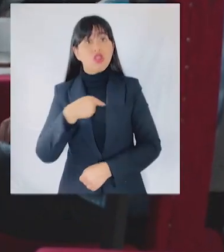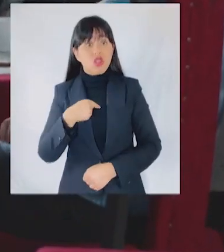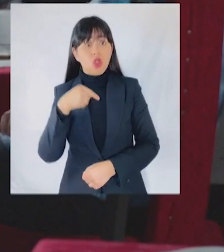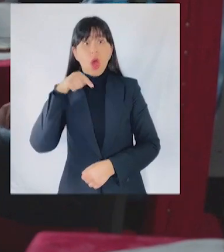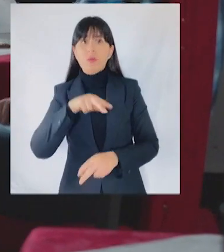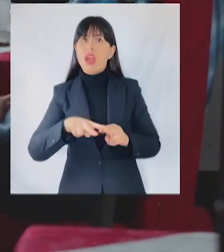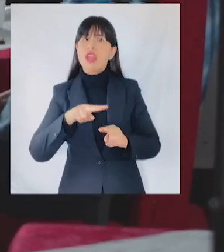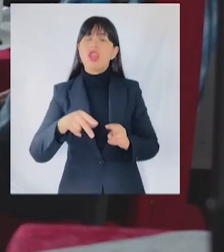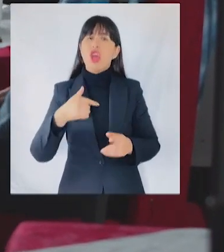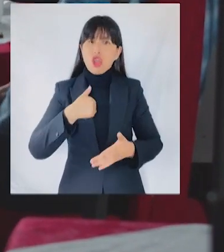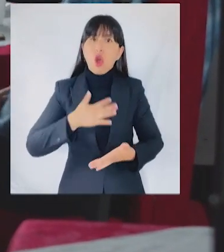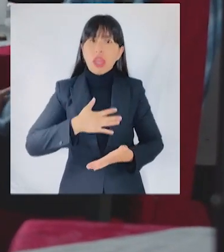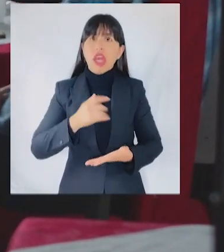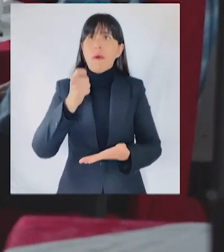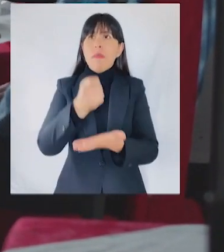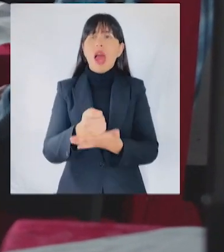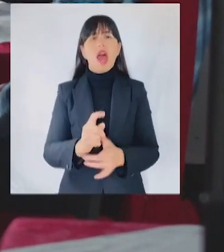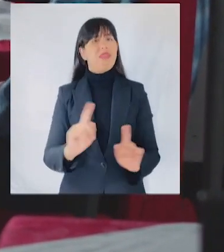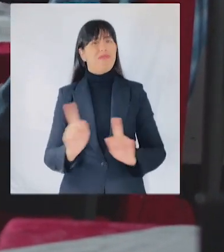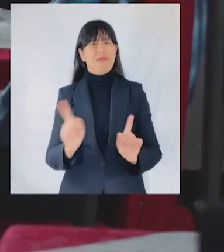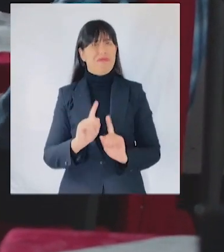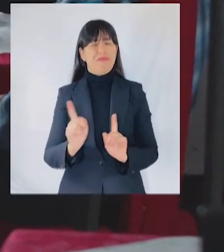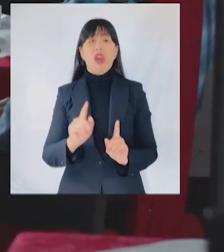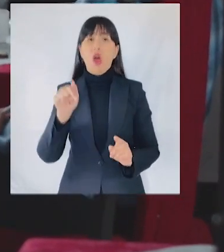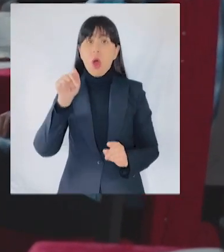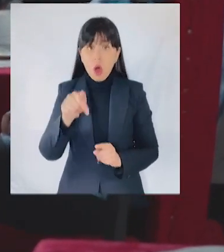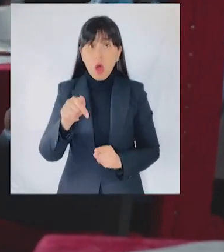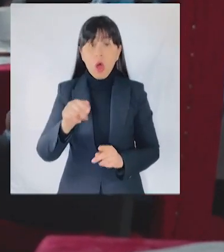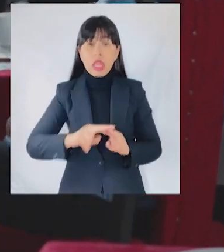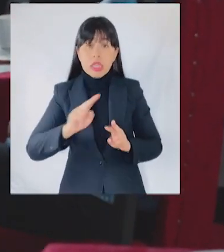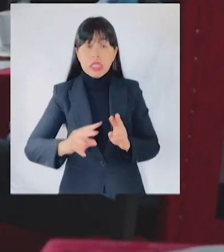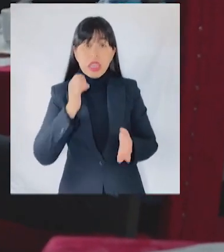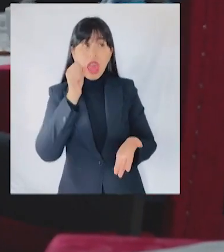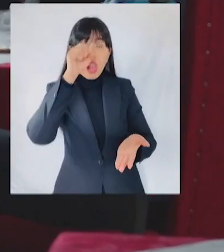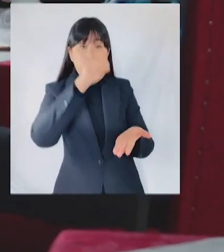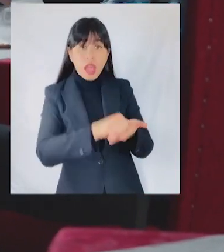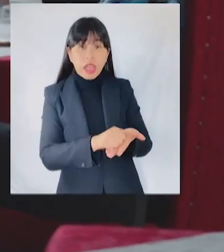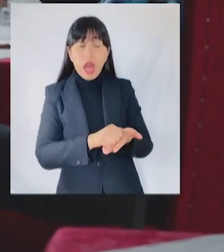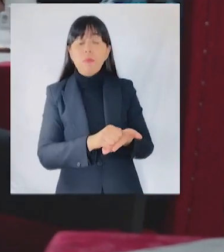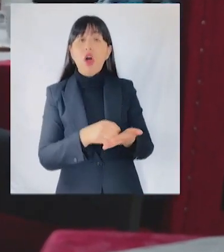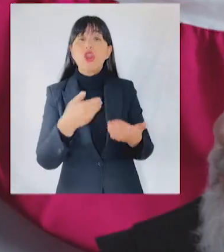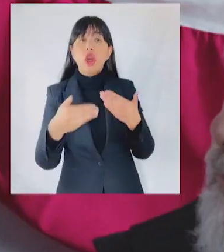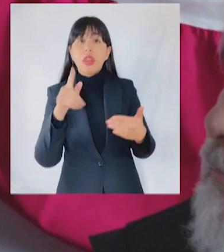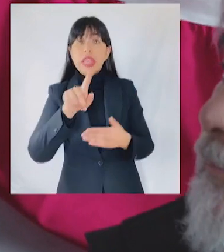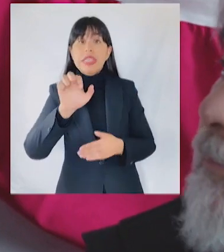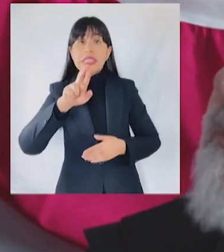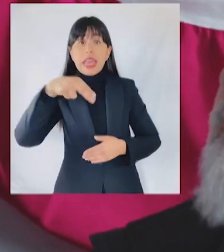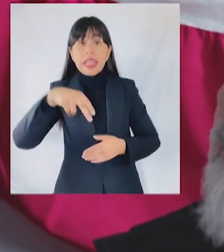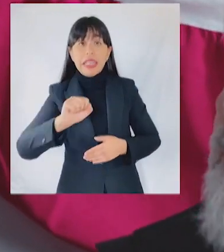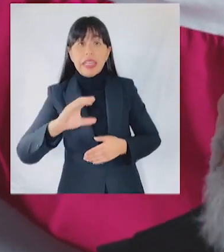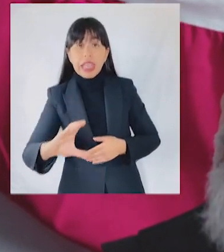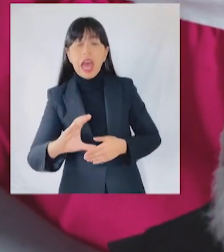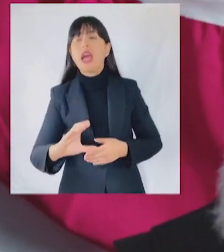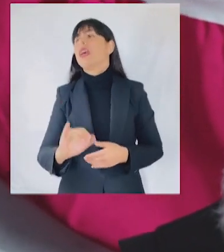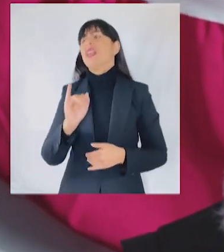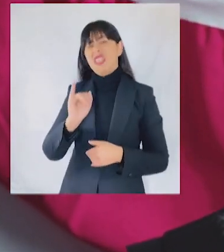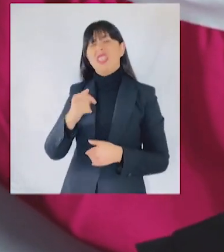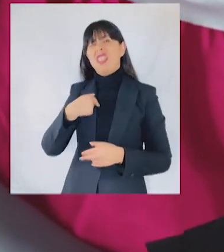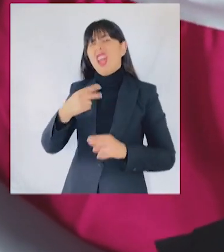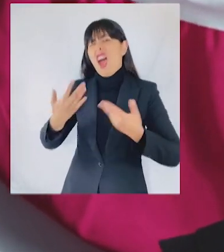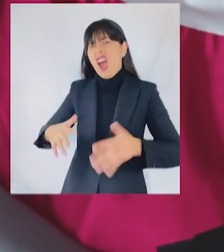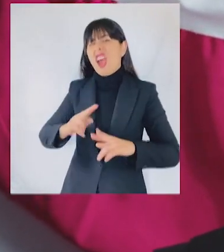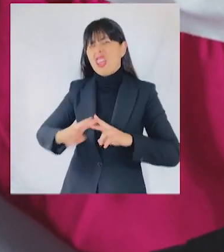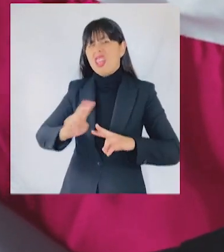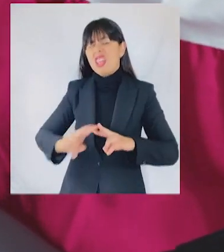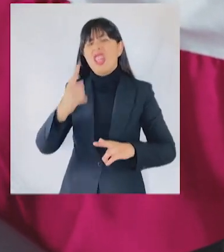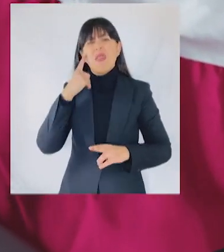no pusiste un reclamo en el Cernal? Casi lo puse, pero no están obligados a responder, a hacer lo que quieren, estos manes. Disculpen, perdón que me meta, pero lo estaba escuchando y yo